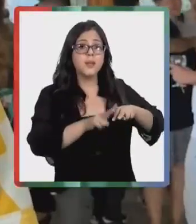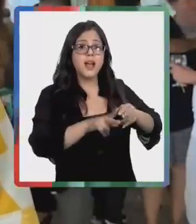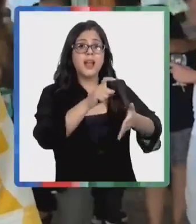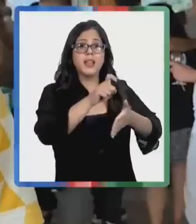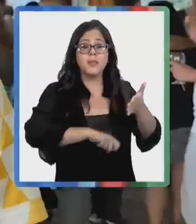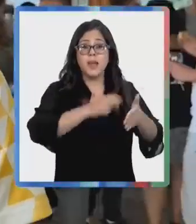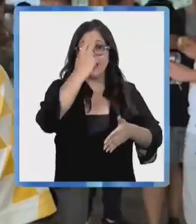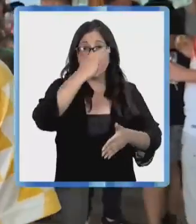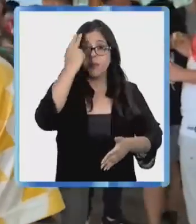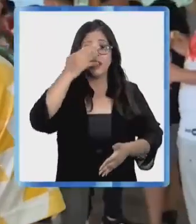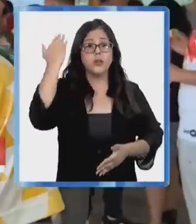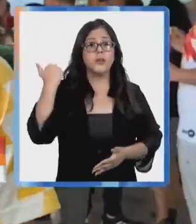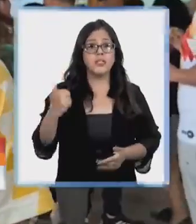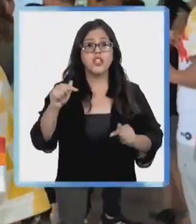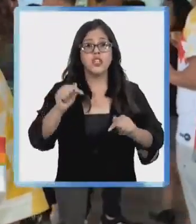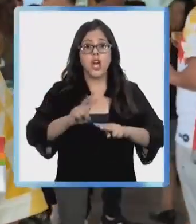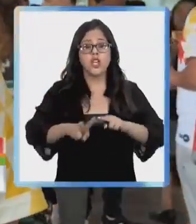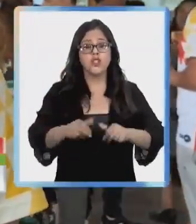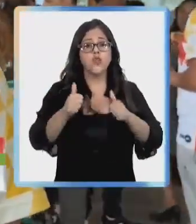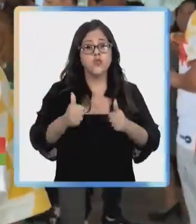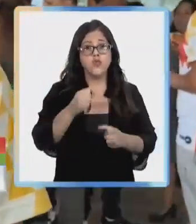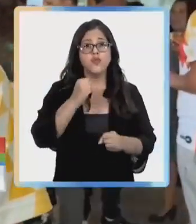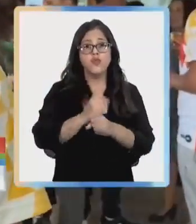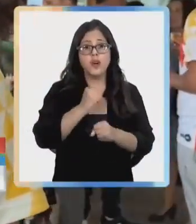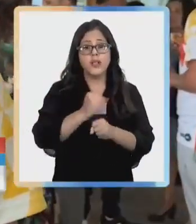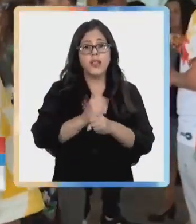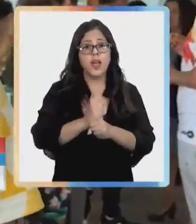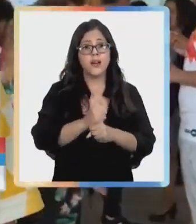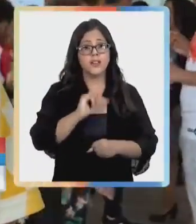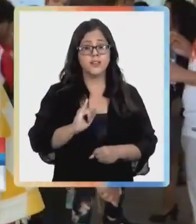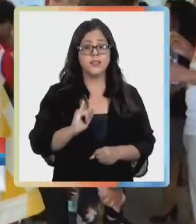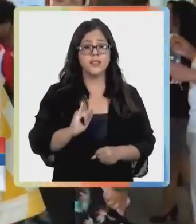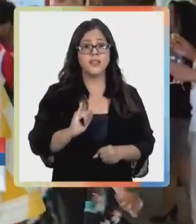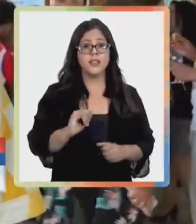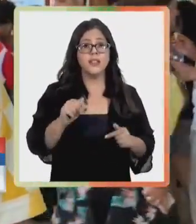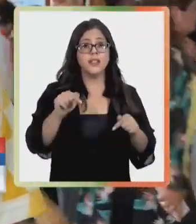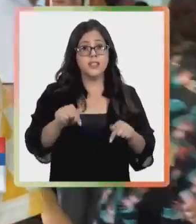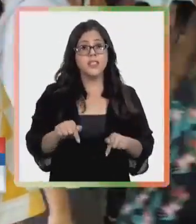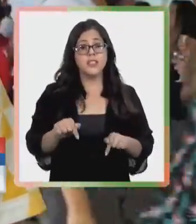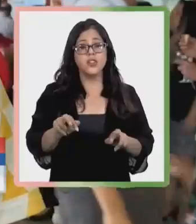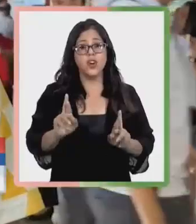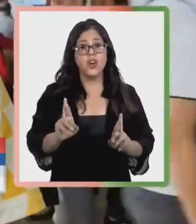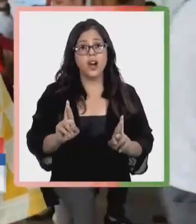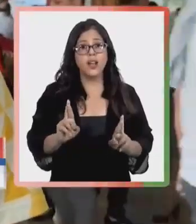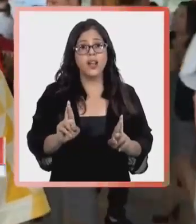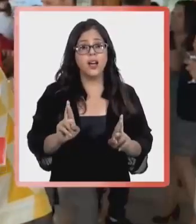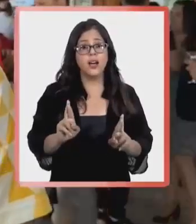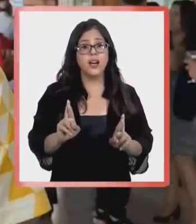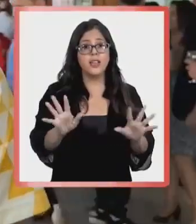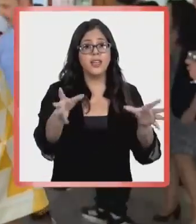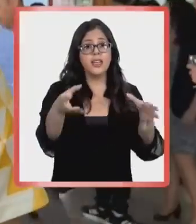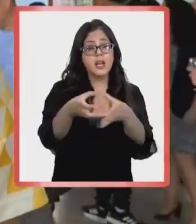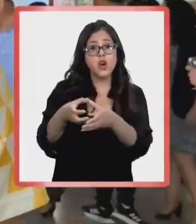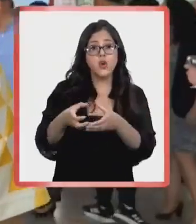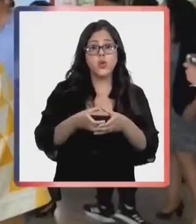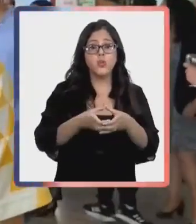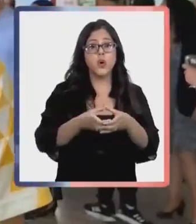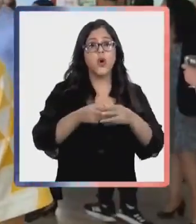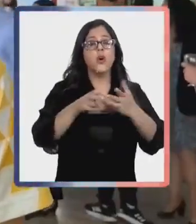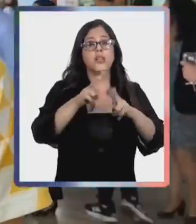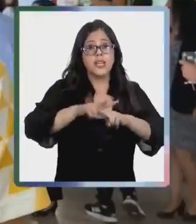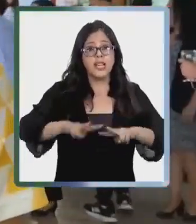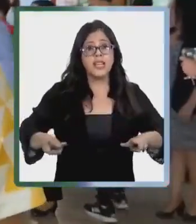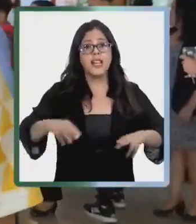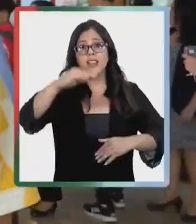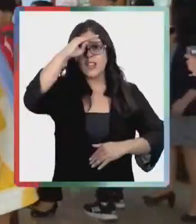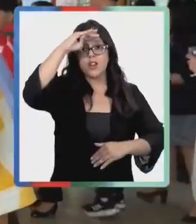el mes de marzo. Hemos hecho un buen trabajo y eso, esperar que los chicos se sientan con tranquilidad y con